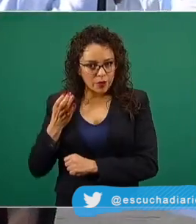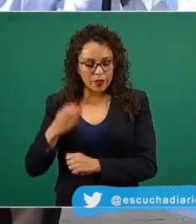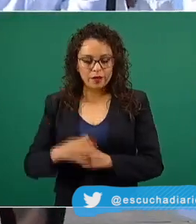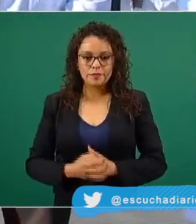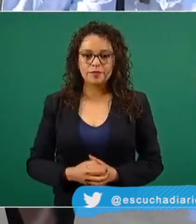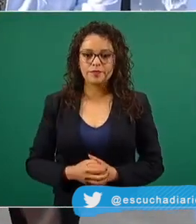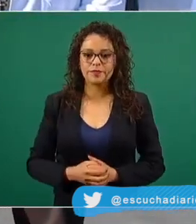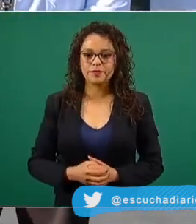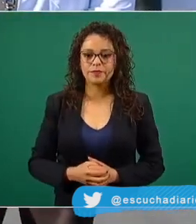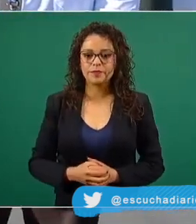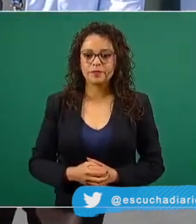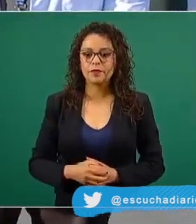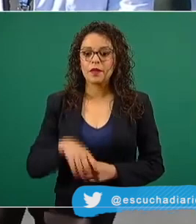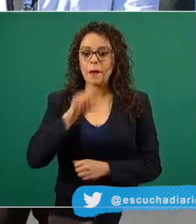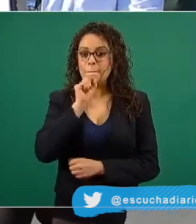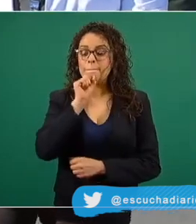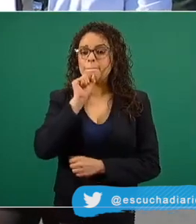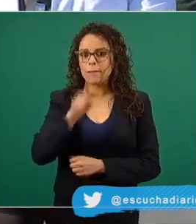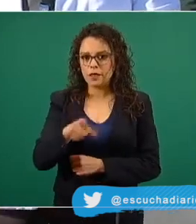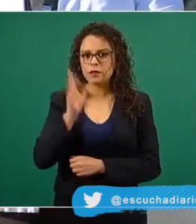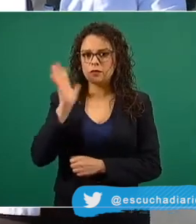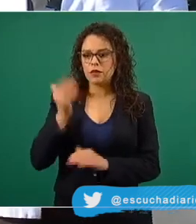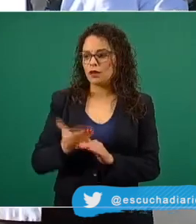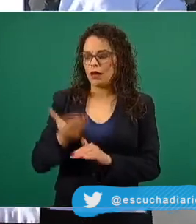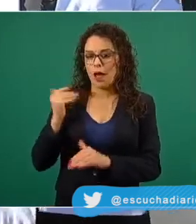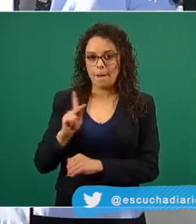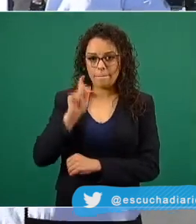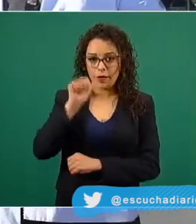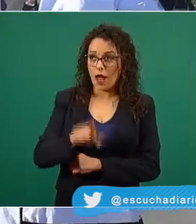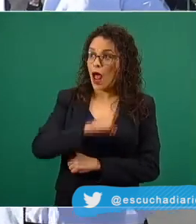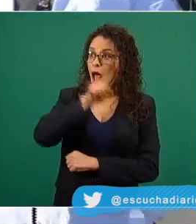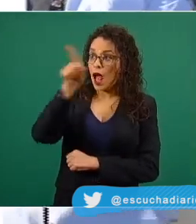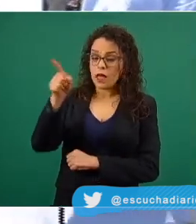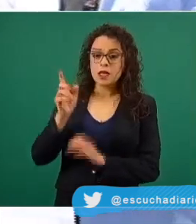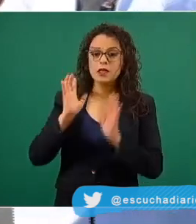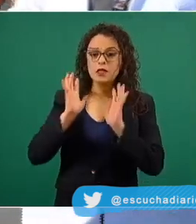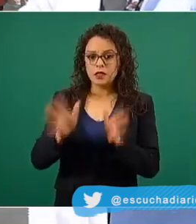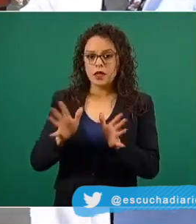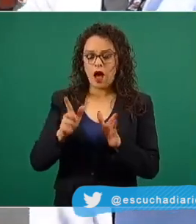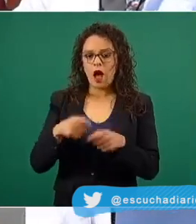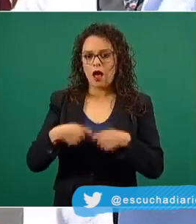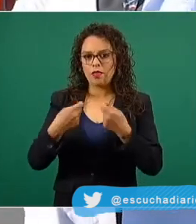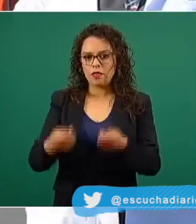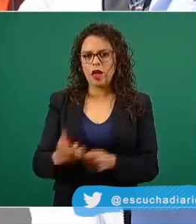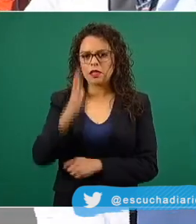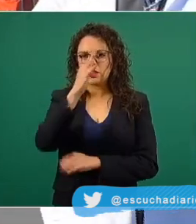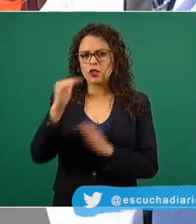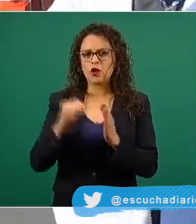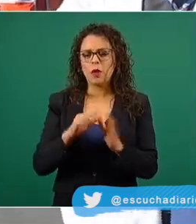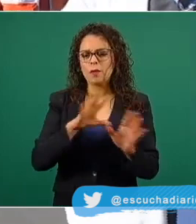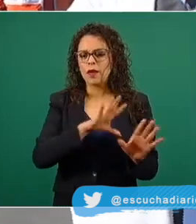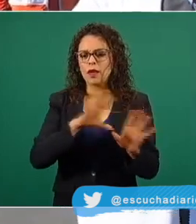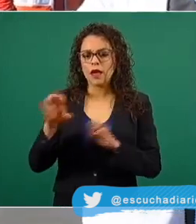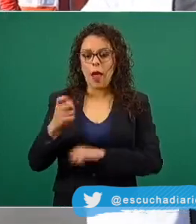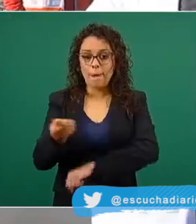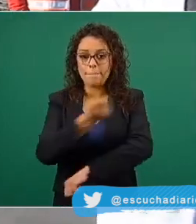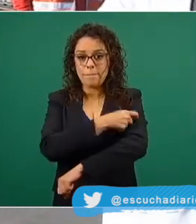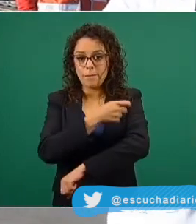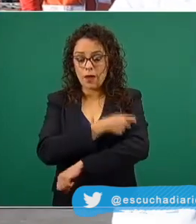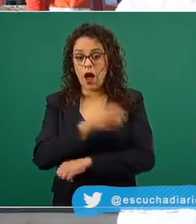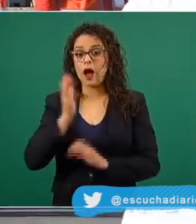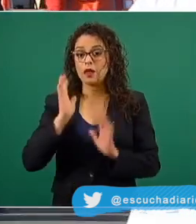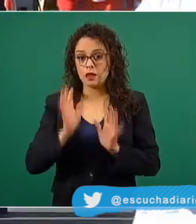estado planeando, allá en Coahuila ya se han aplicado más de 5 mil 500 vacunas.